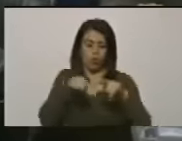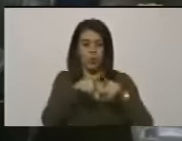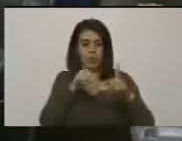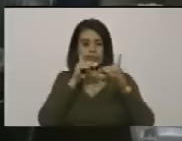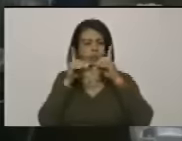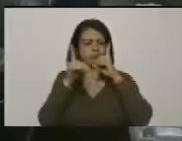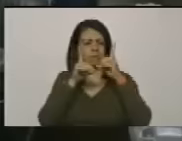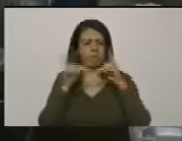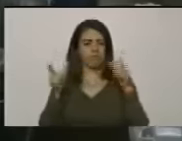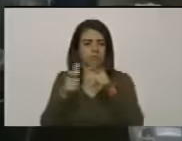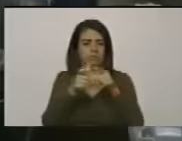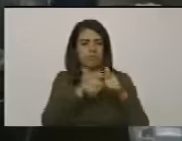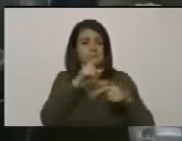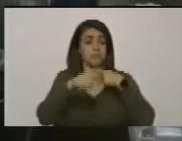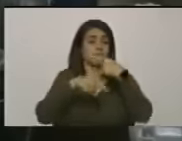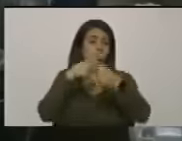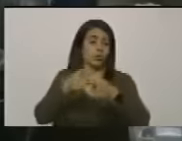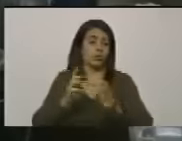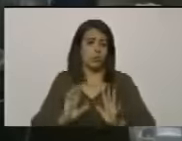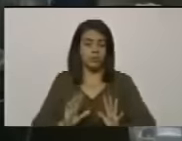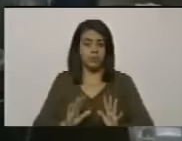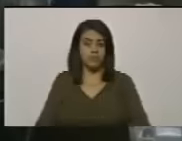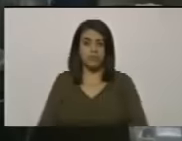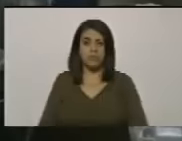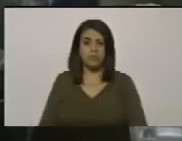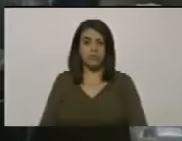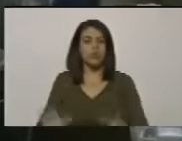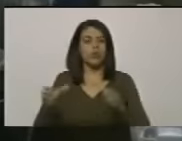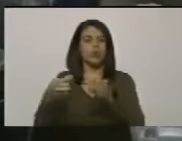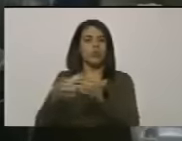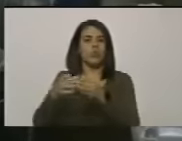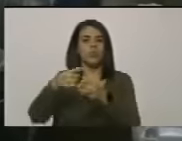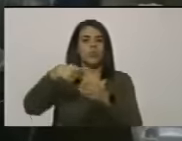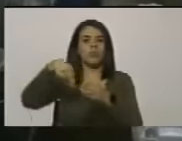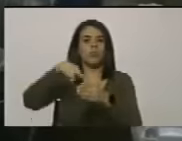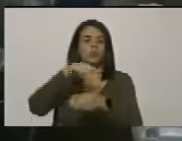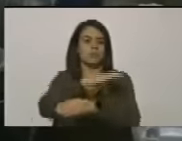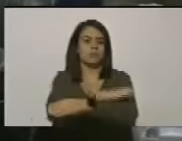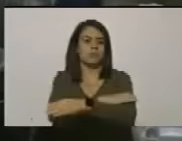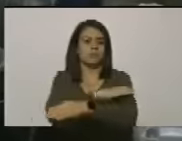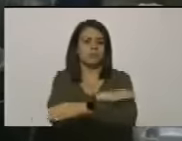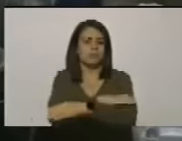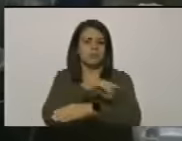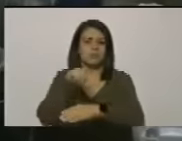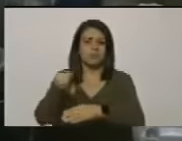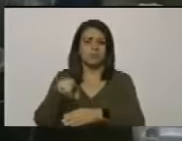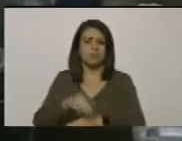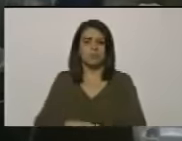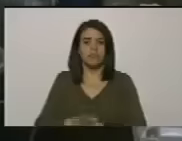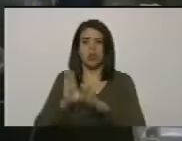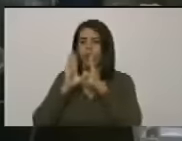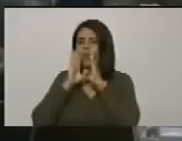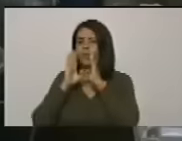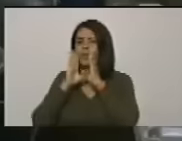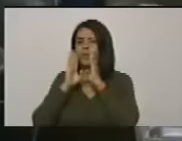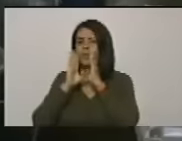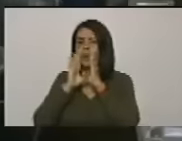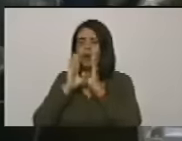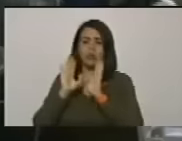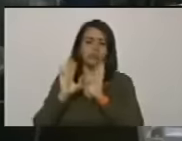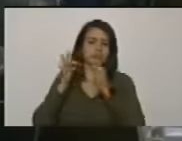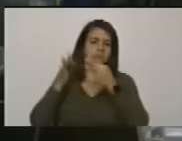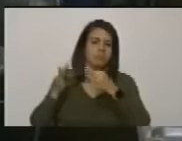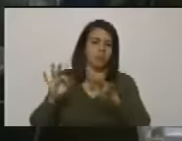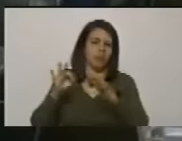diálogos vendrán con un sector de la oposición que ha confesado descaradamente